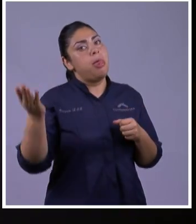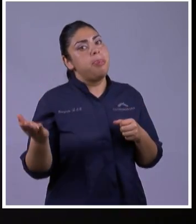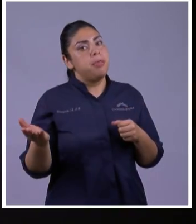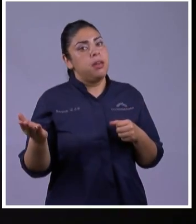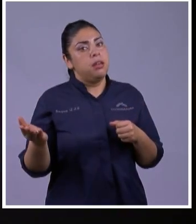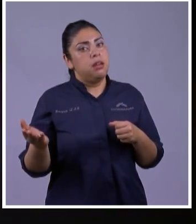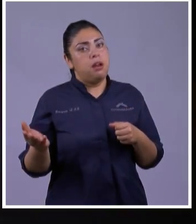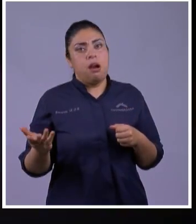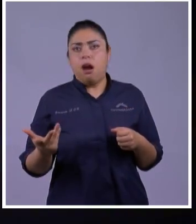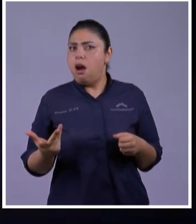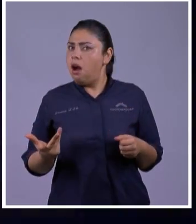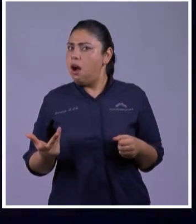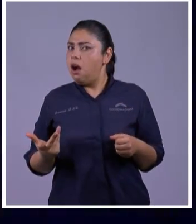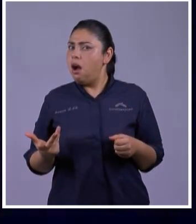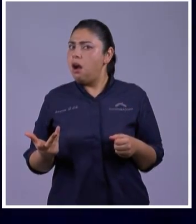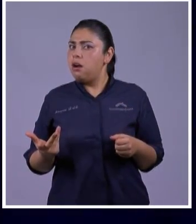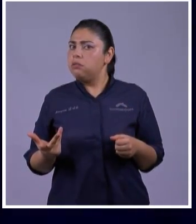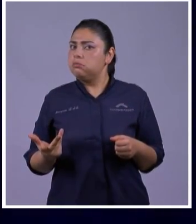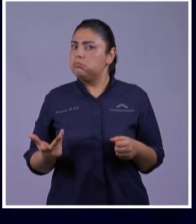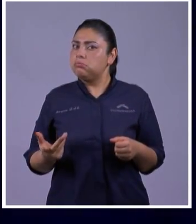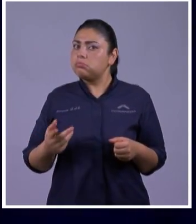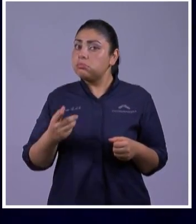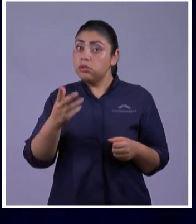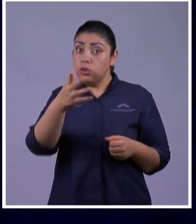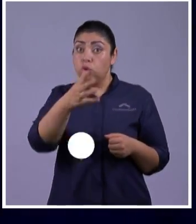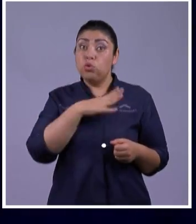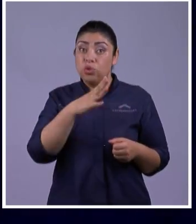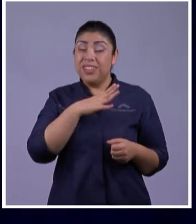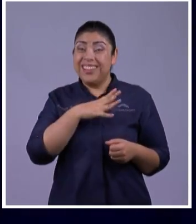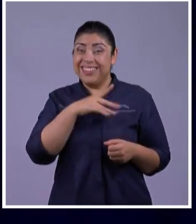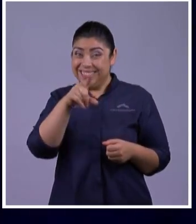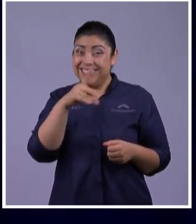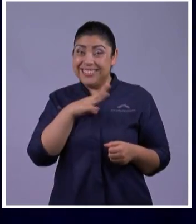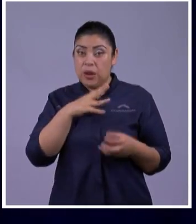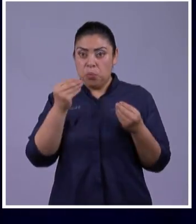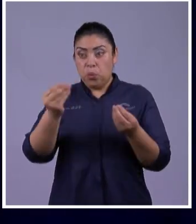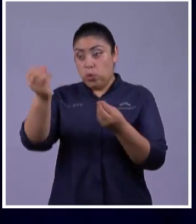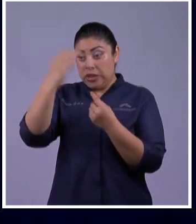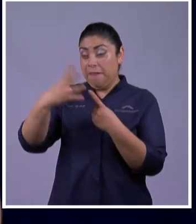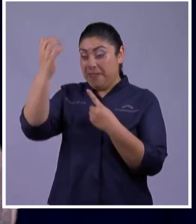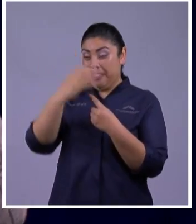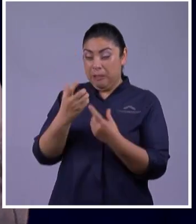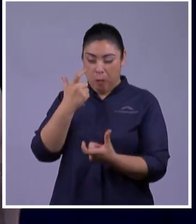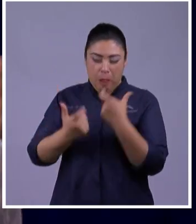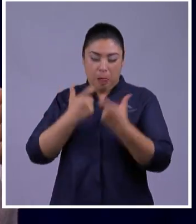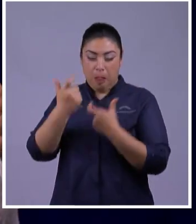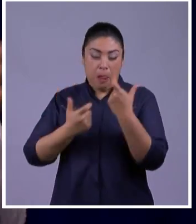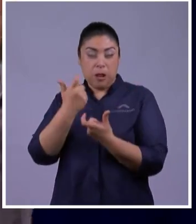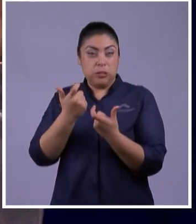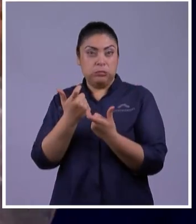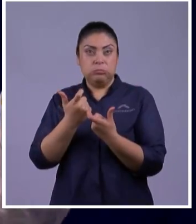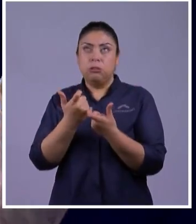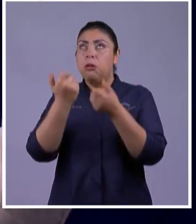más ya tú no eres el mismo con dios no me des pobreza no sea que urte y blasfeme tu